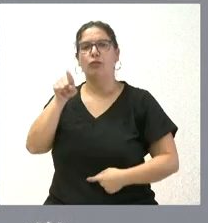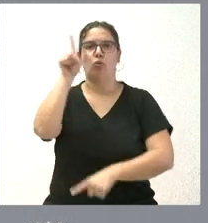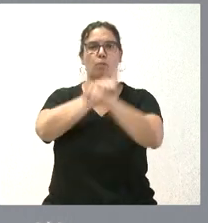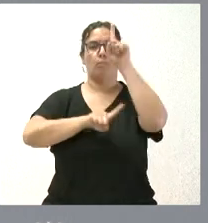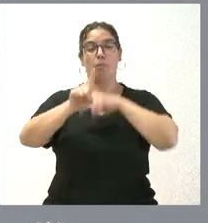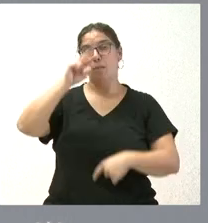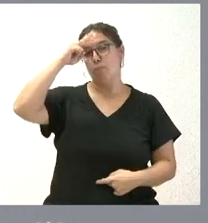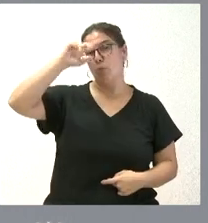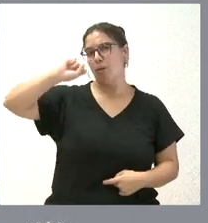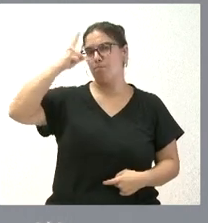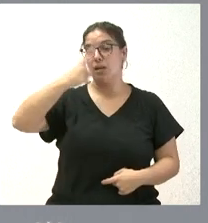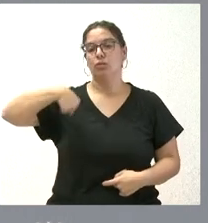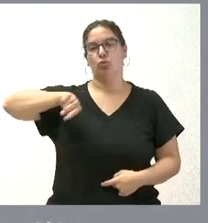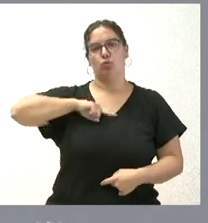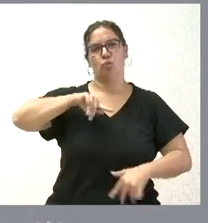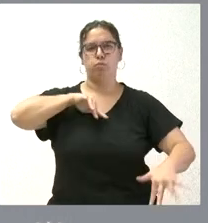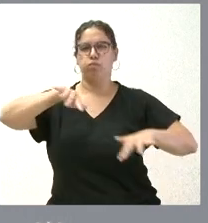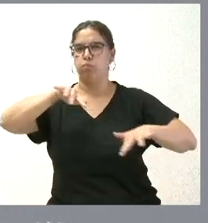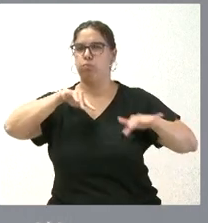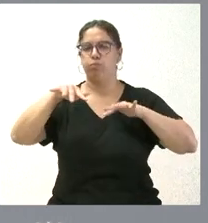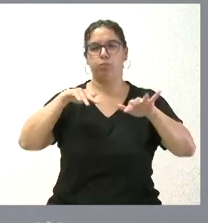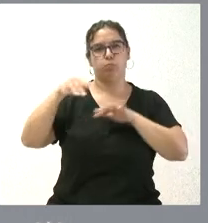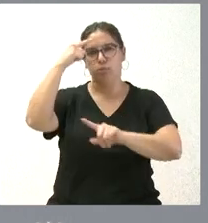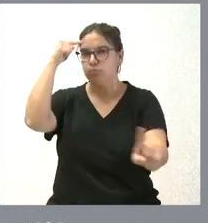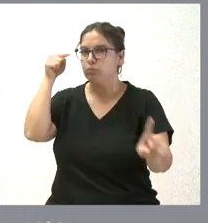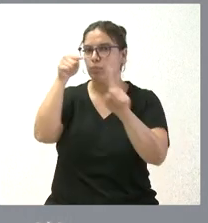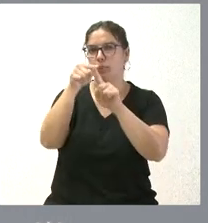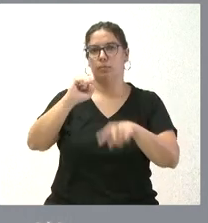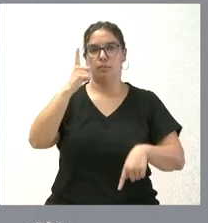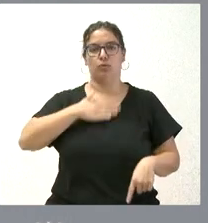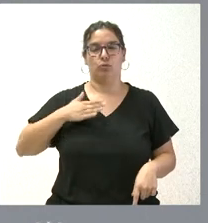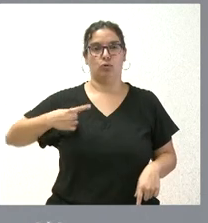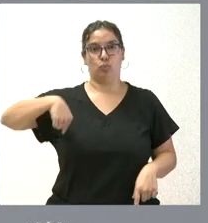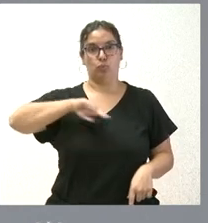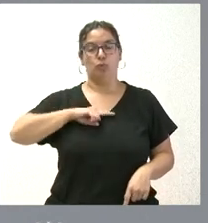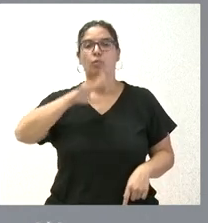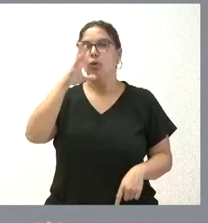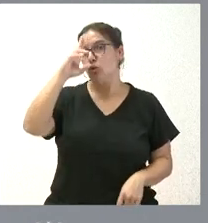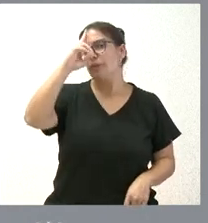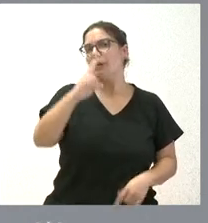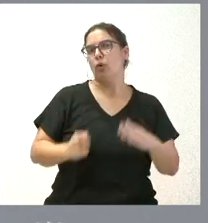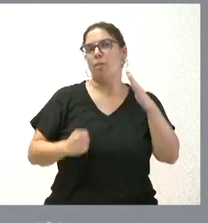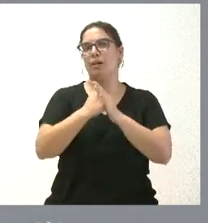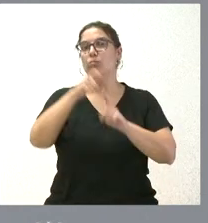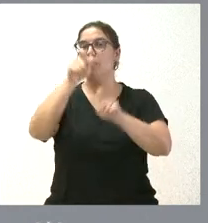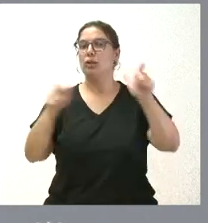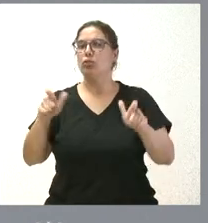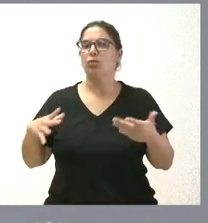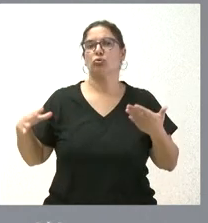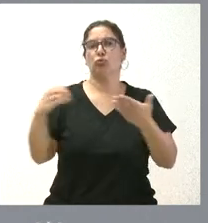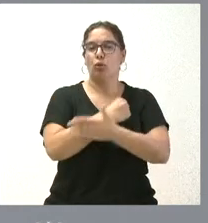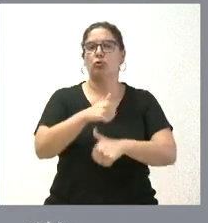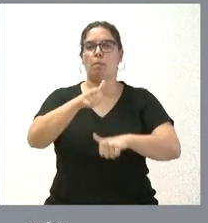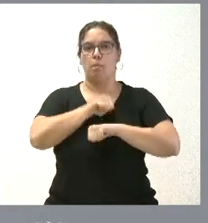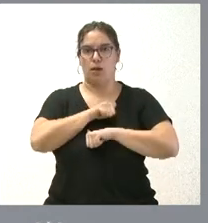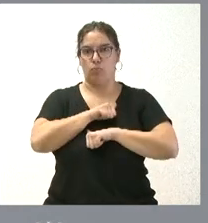preocupación que nos mueve como comunidad autónoma y que nos mueve la Junta de Castilla y León. Por tanto, desde aquí tenemos el máximo respeto a todos y cada uno de